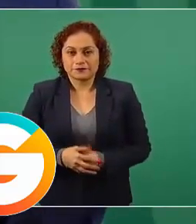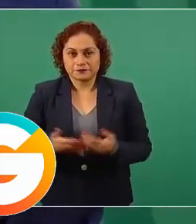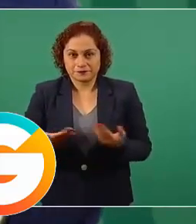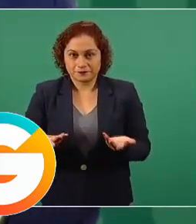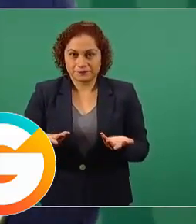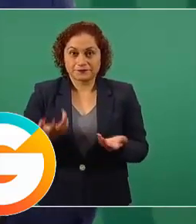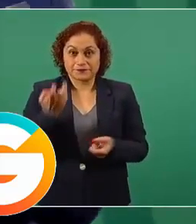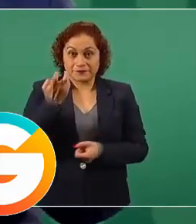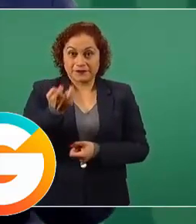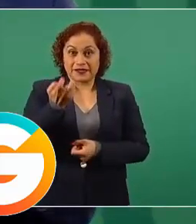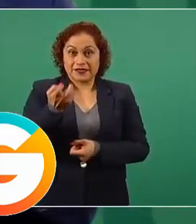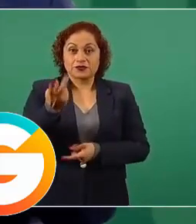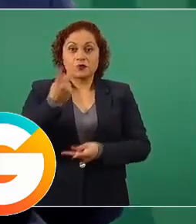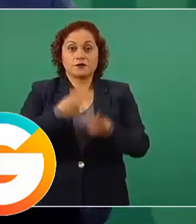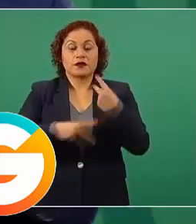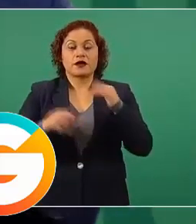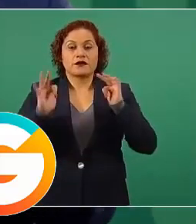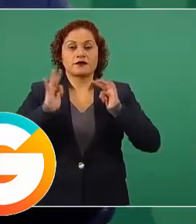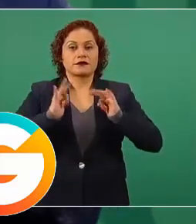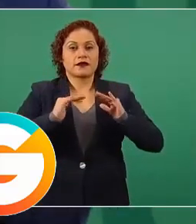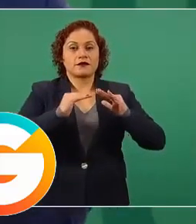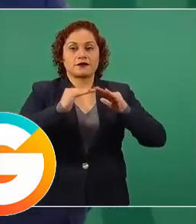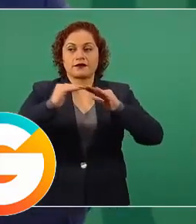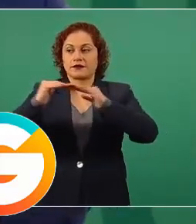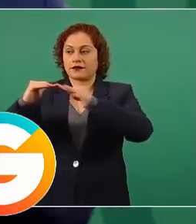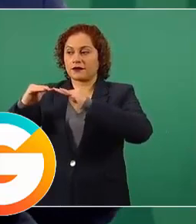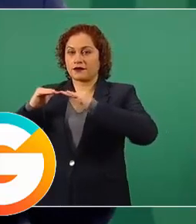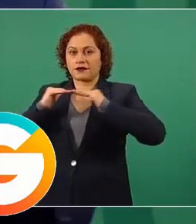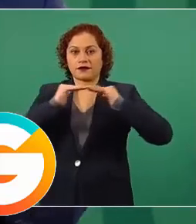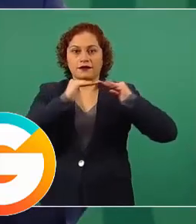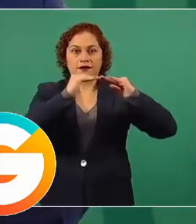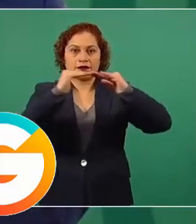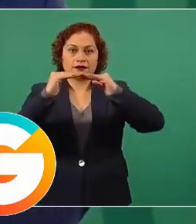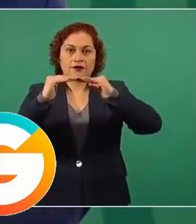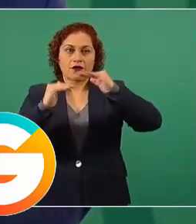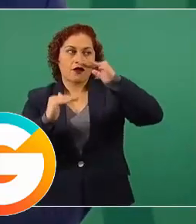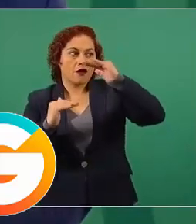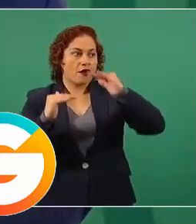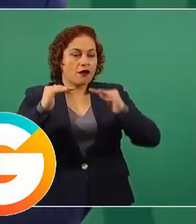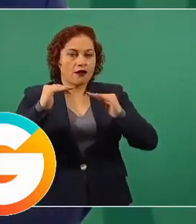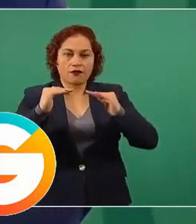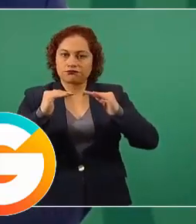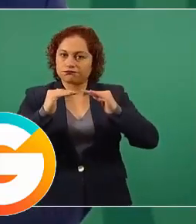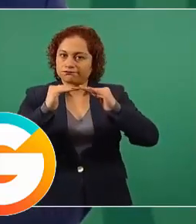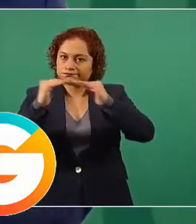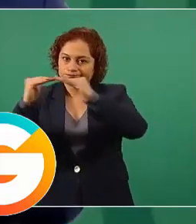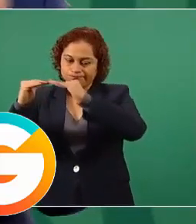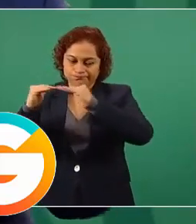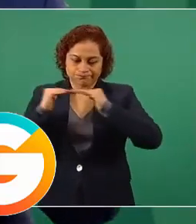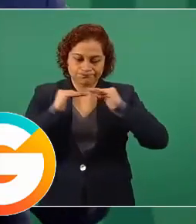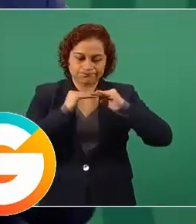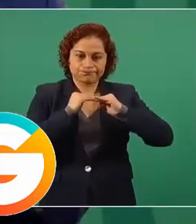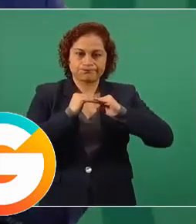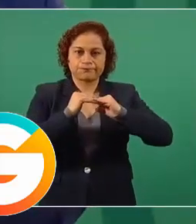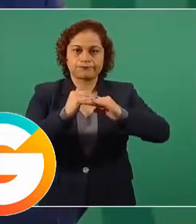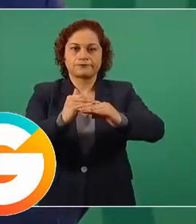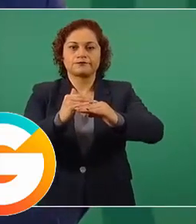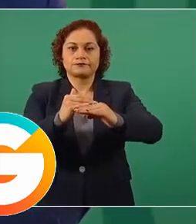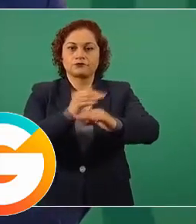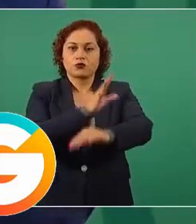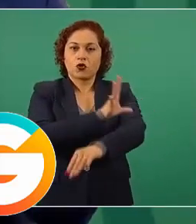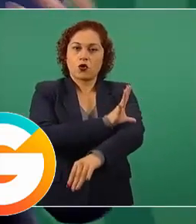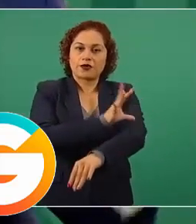equilibrios, contrapesos, nos trae honestidad.